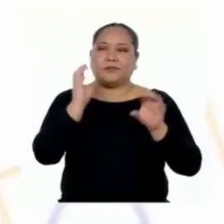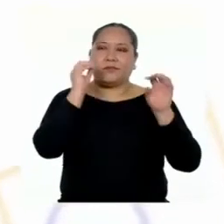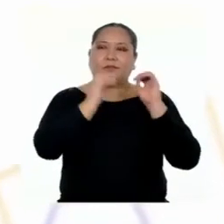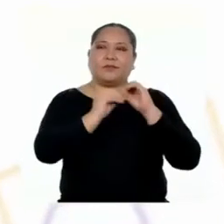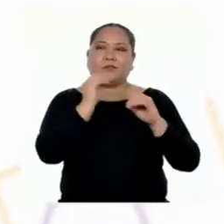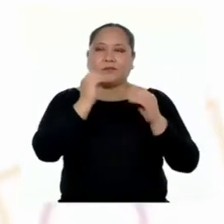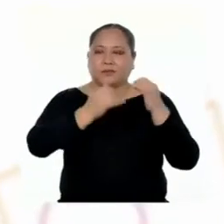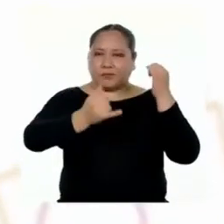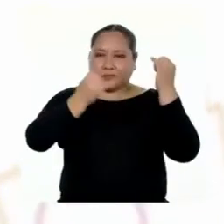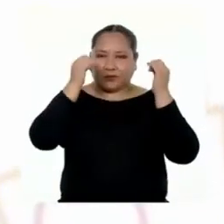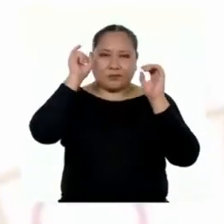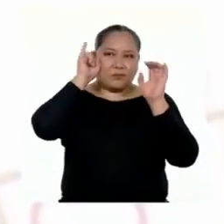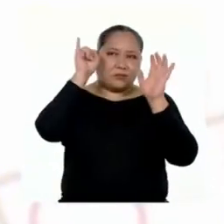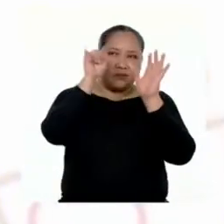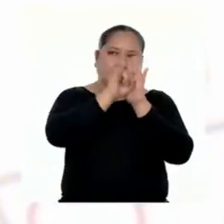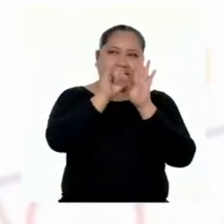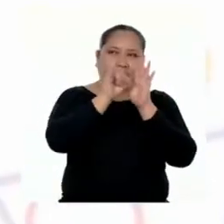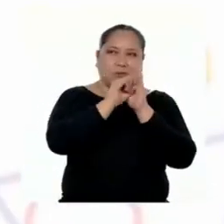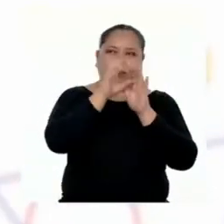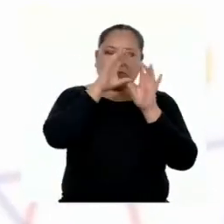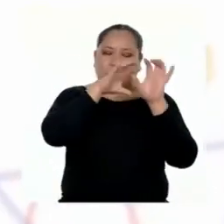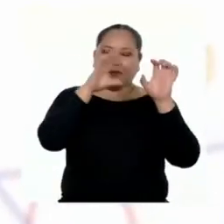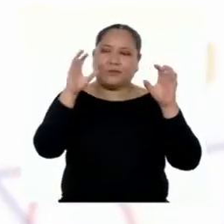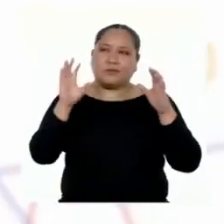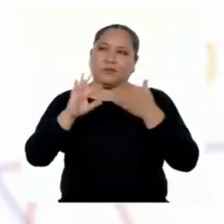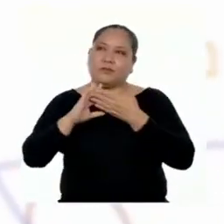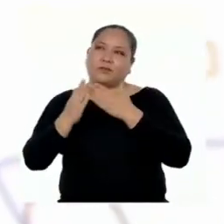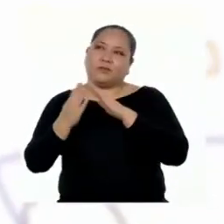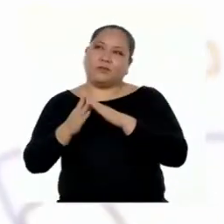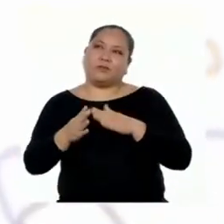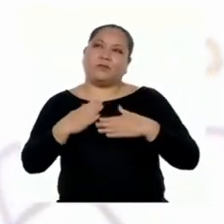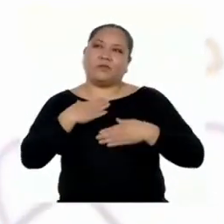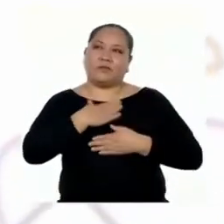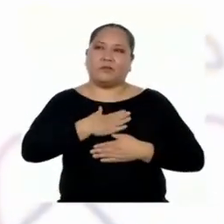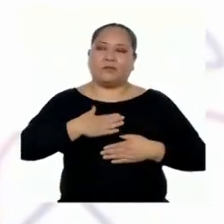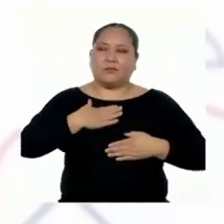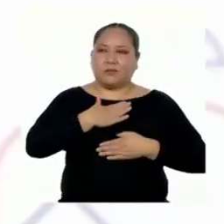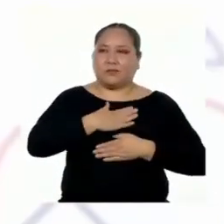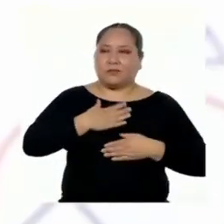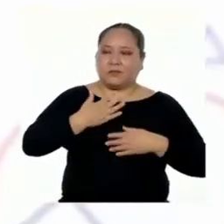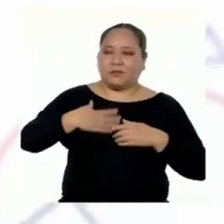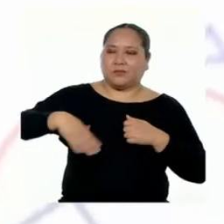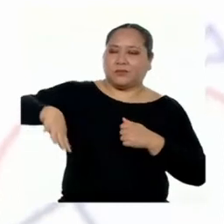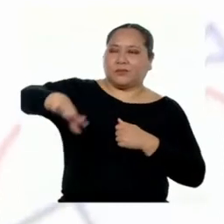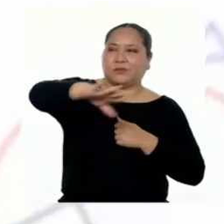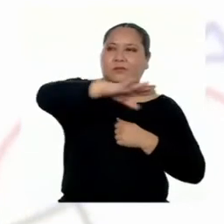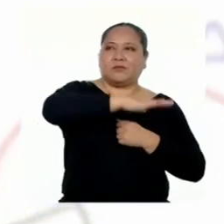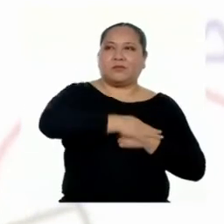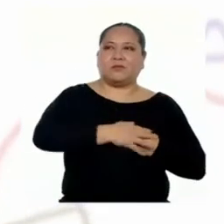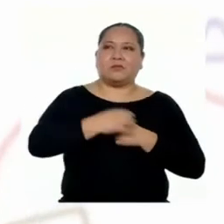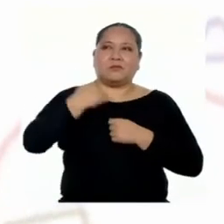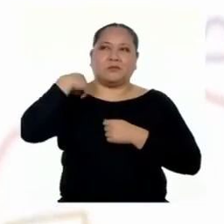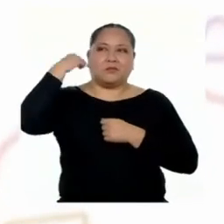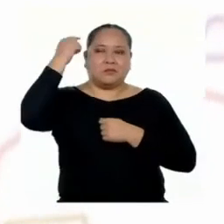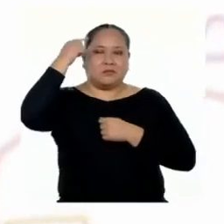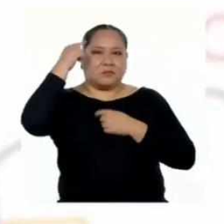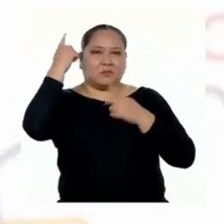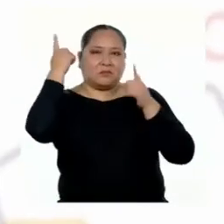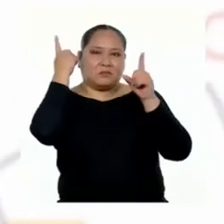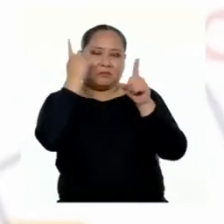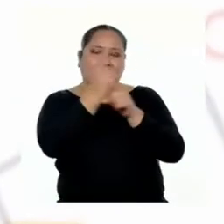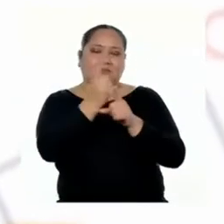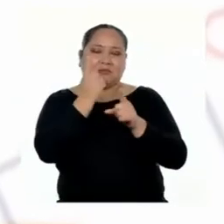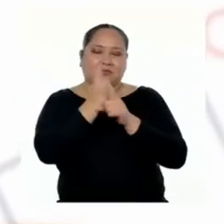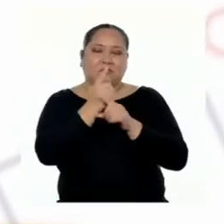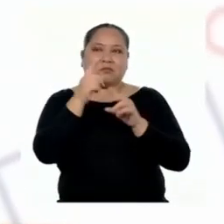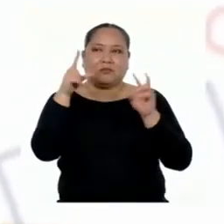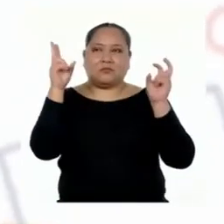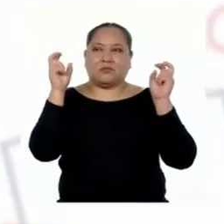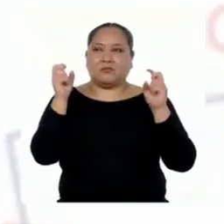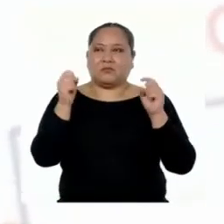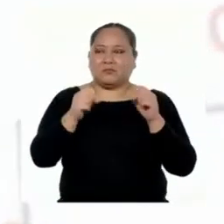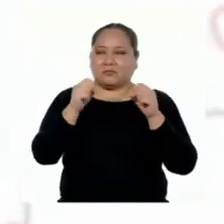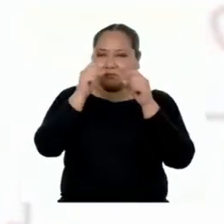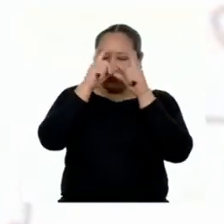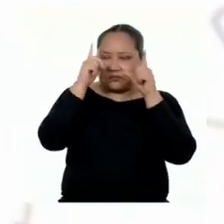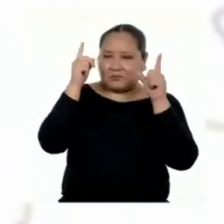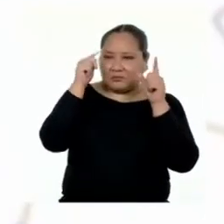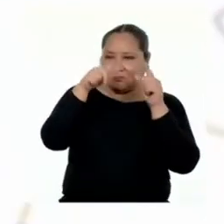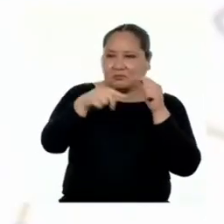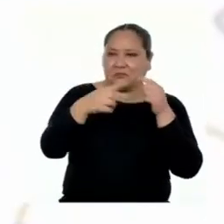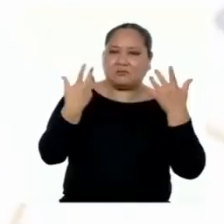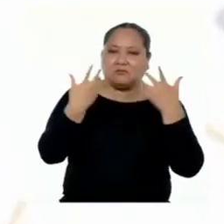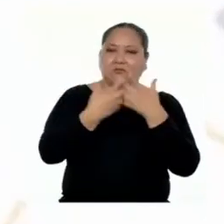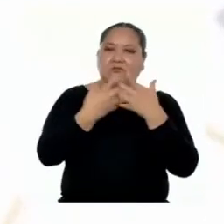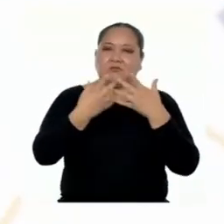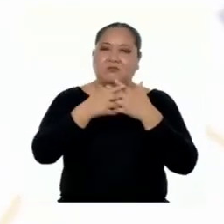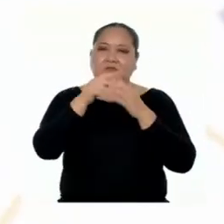imágenes que tengan que ver con el sentido de comunidad y con el bienestar colectivo. Me parece apropiado el título. Es llamativo